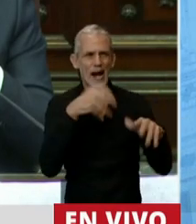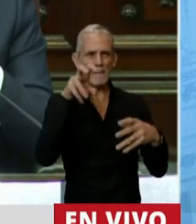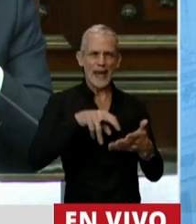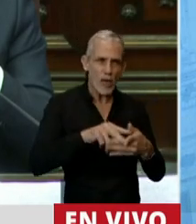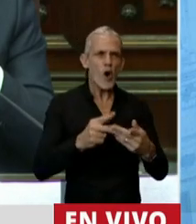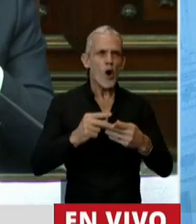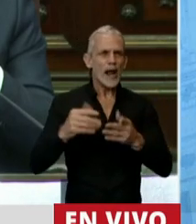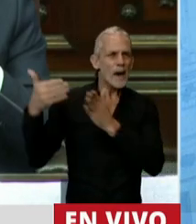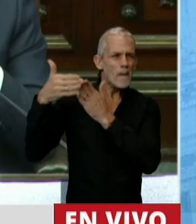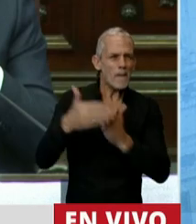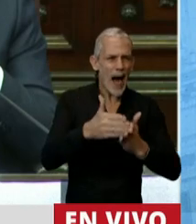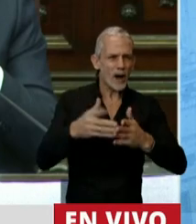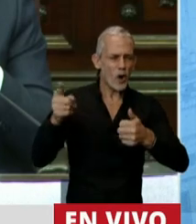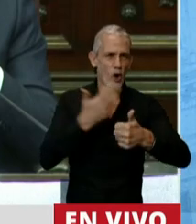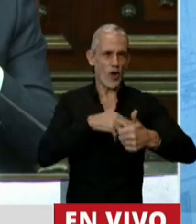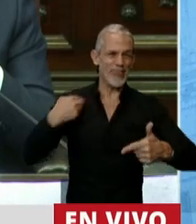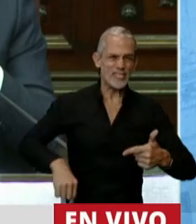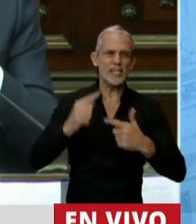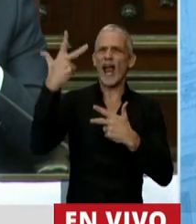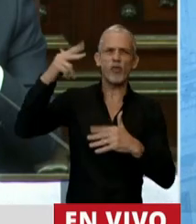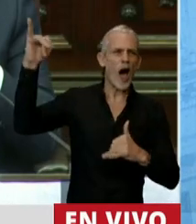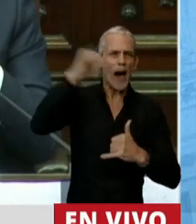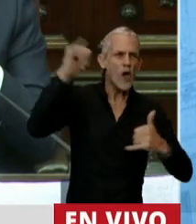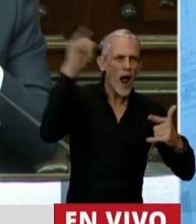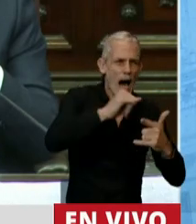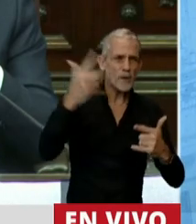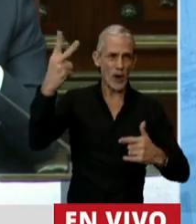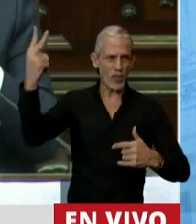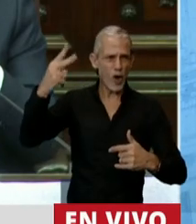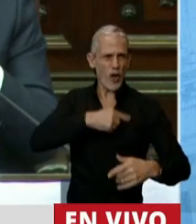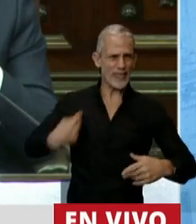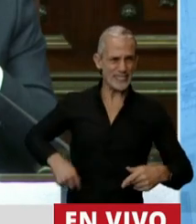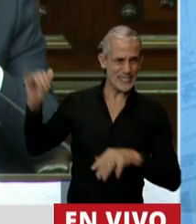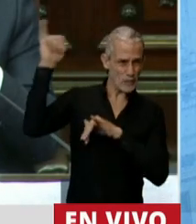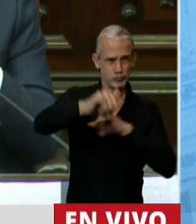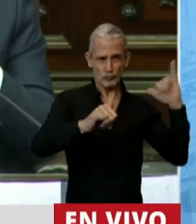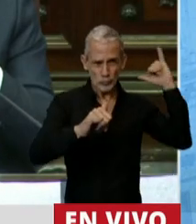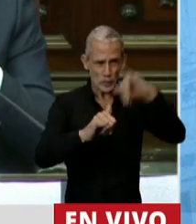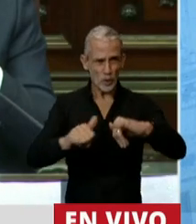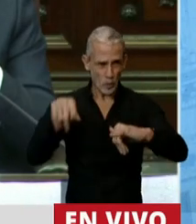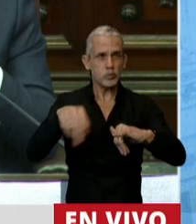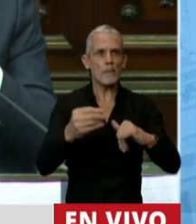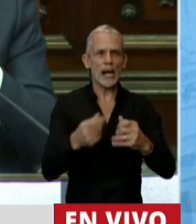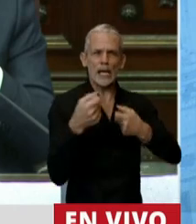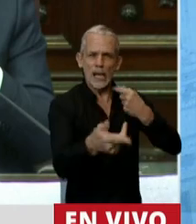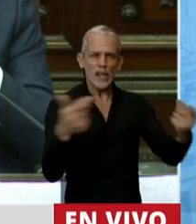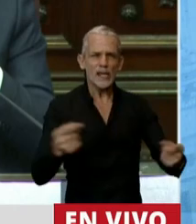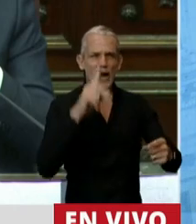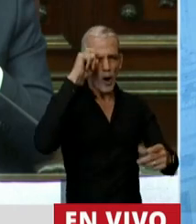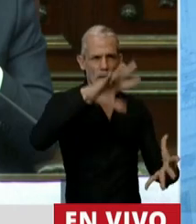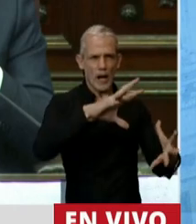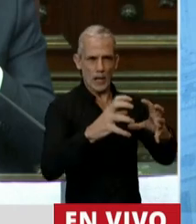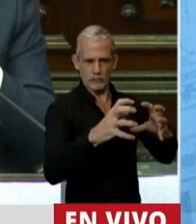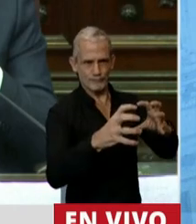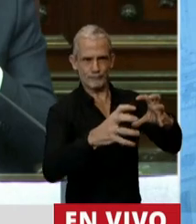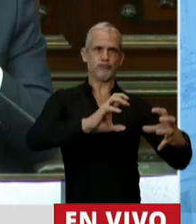trajimos 3 barcos de China, 2 aviones. Hicimos de todo para fortalecer al sistema de salud que estaba destruido.